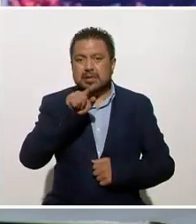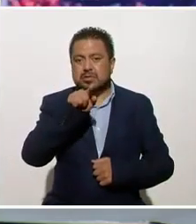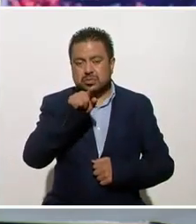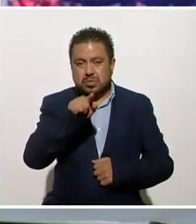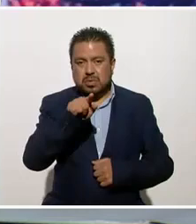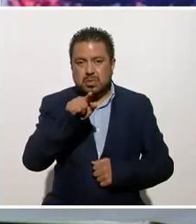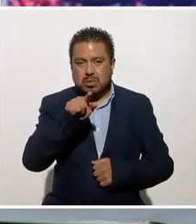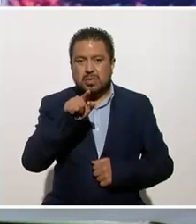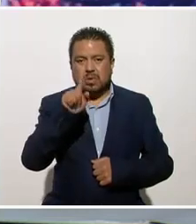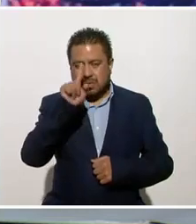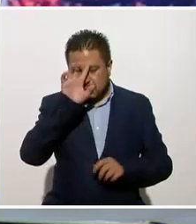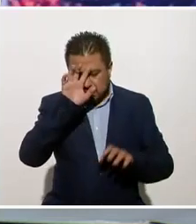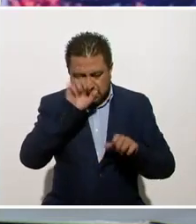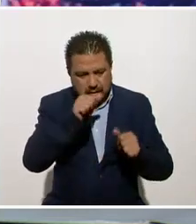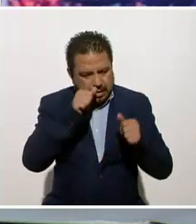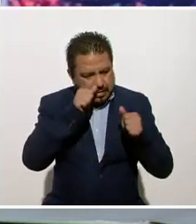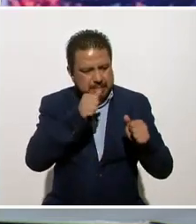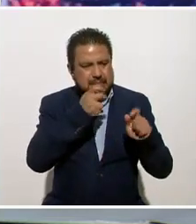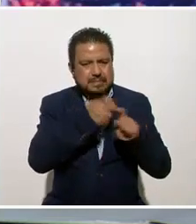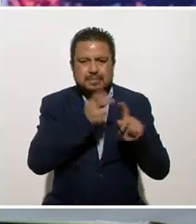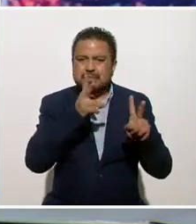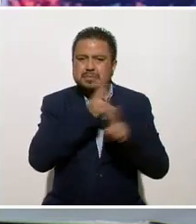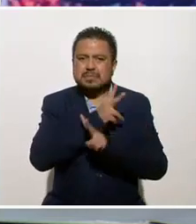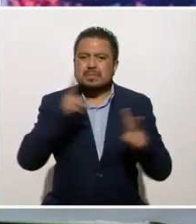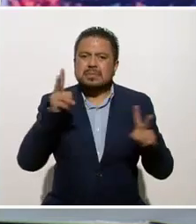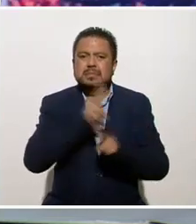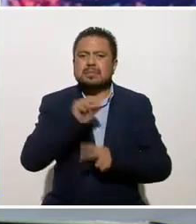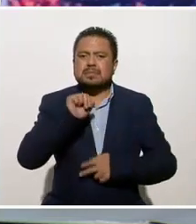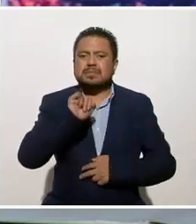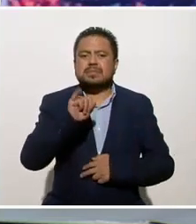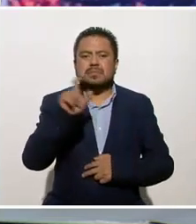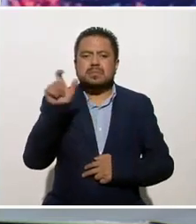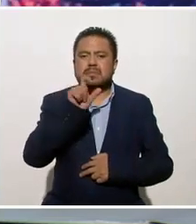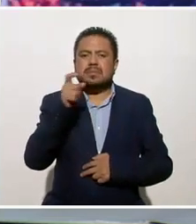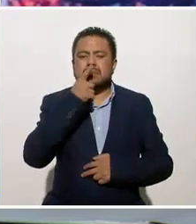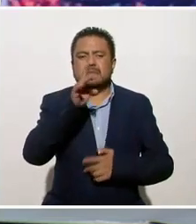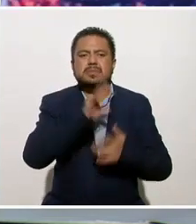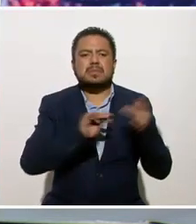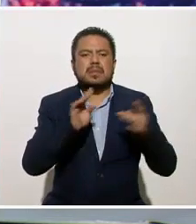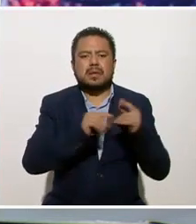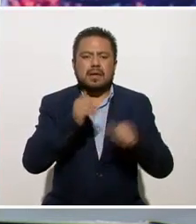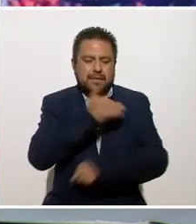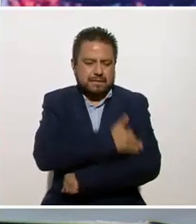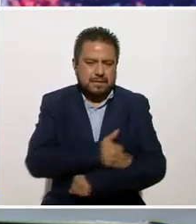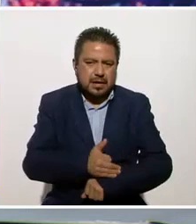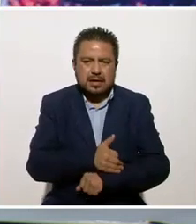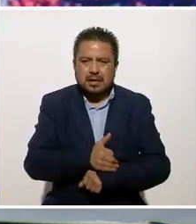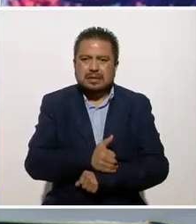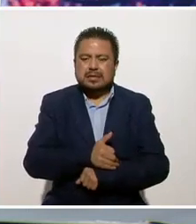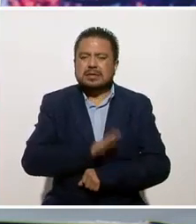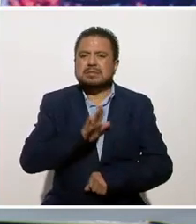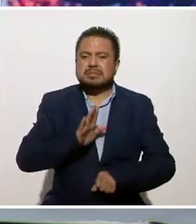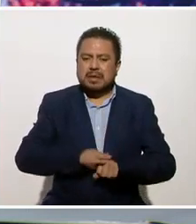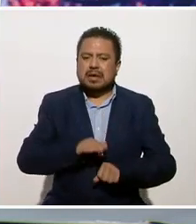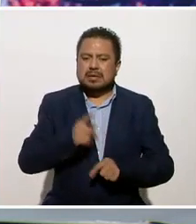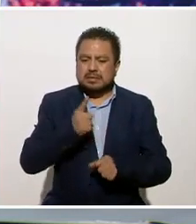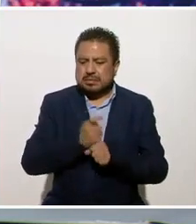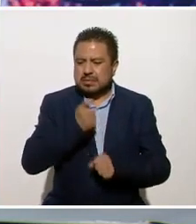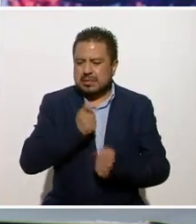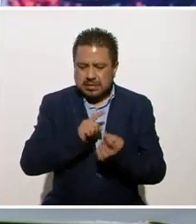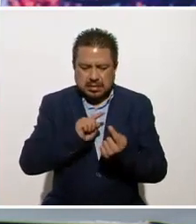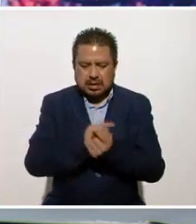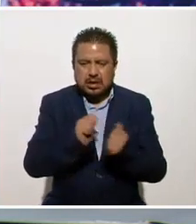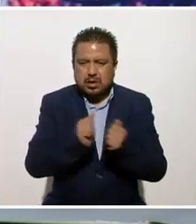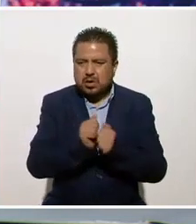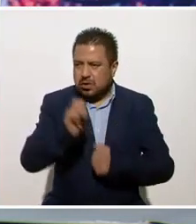te concentras en esa respiración y cuando hablas de familia, la prudencia primero tiene que entrar